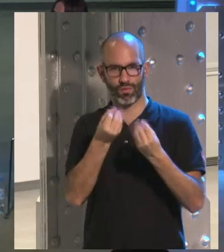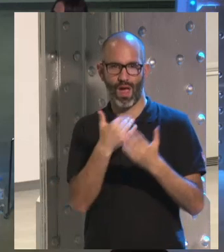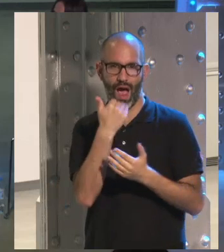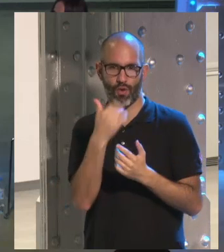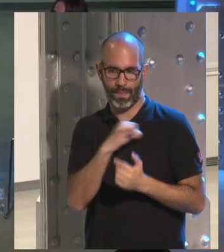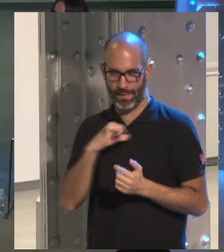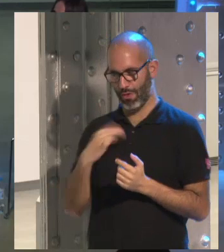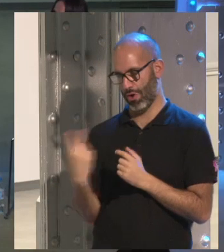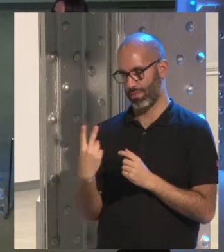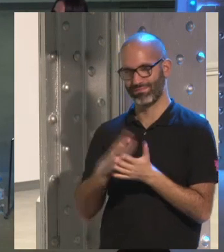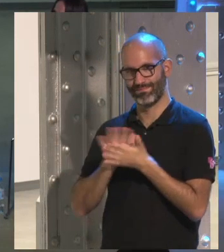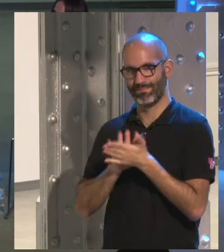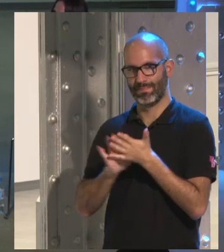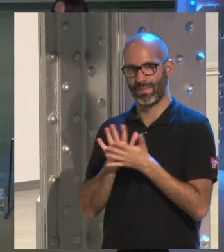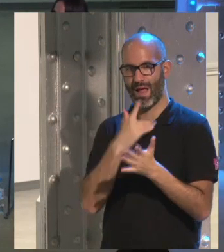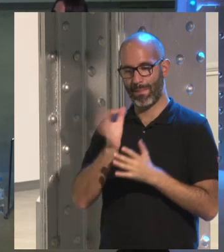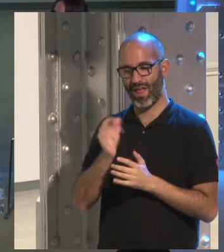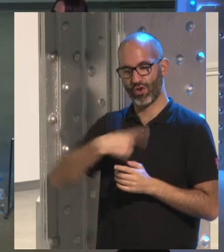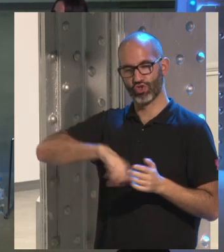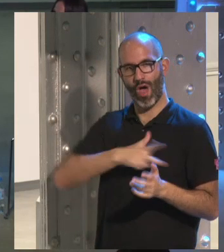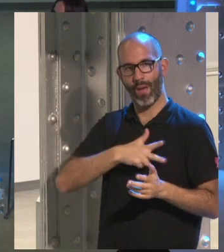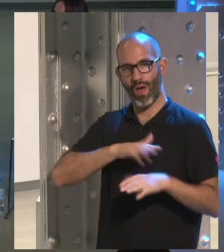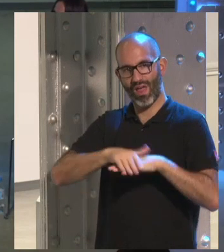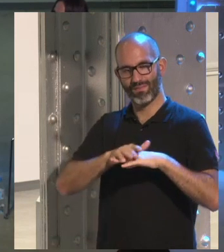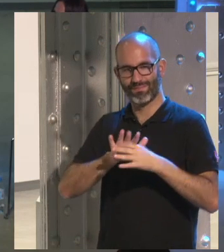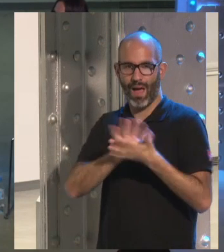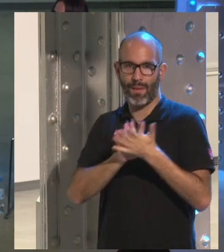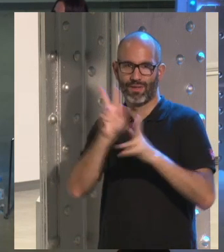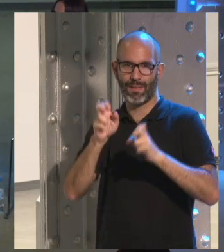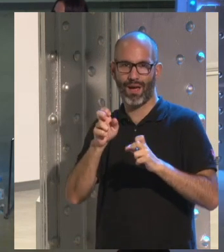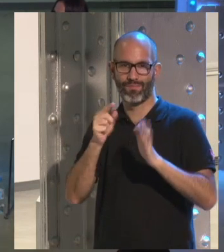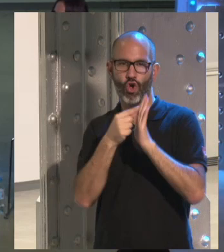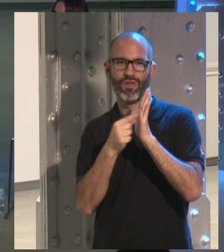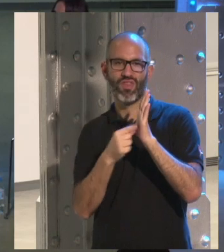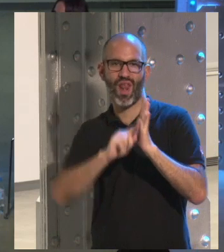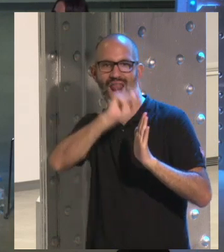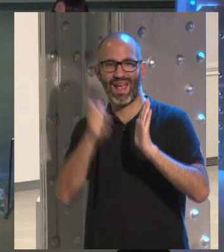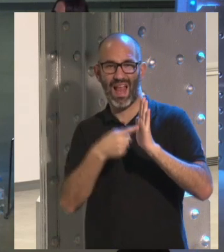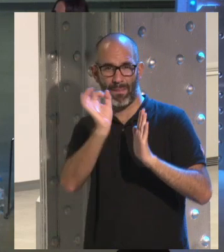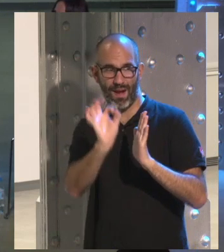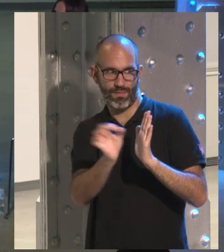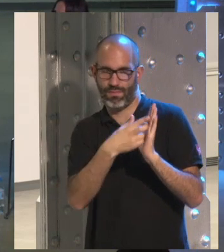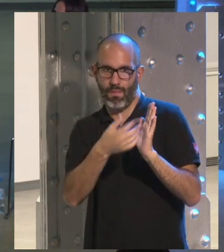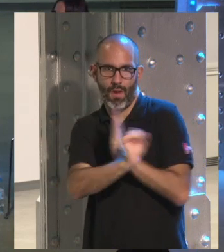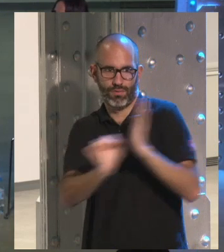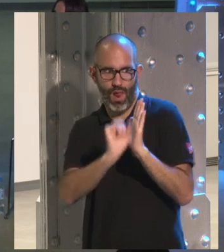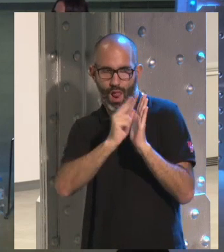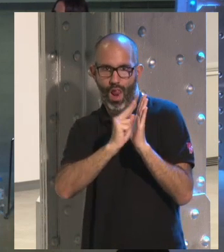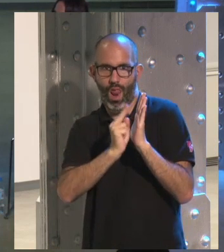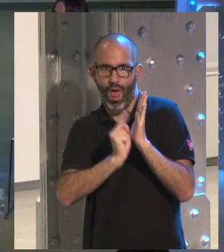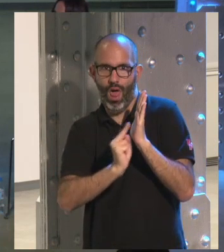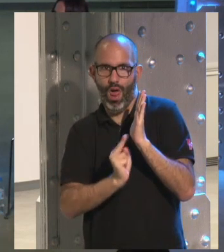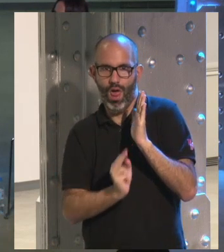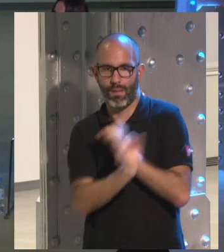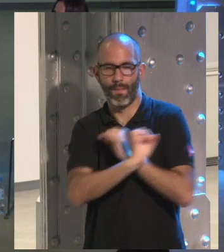comité. En realidad, los abogados hacemos esas condiciones legales que no hay cristiano que se las lea. A